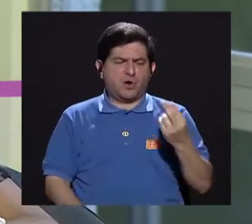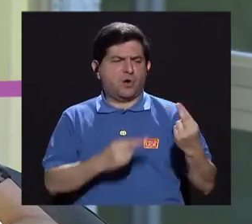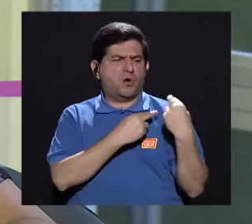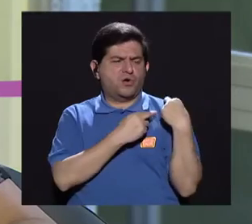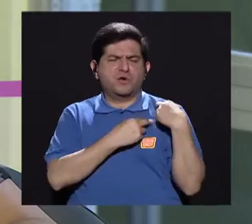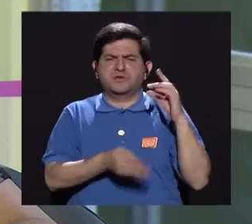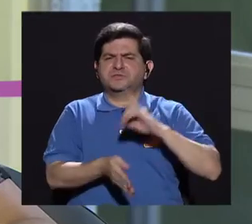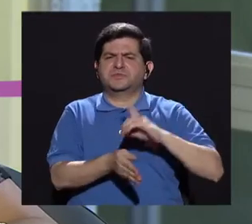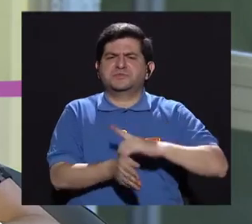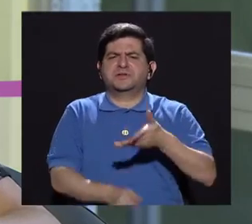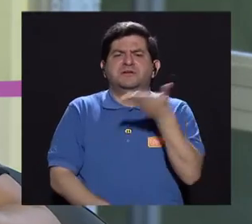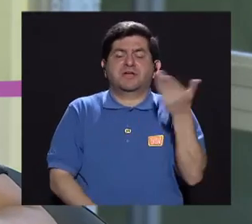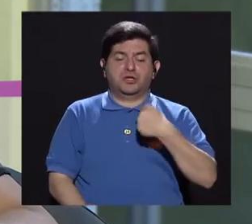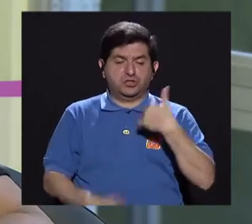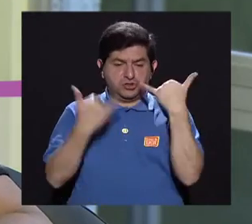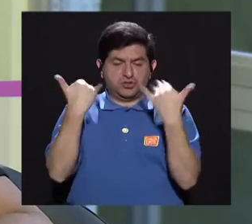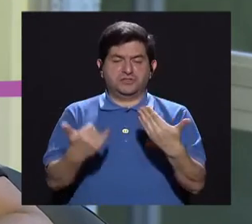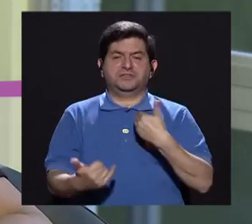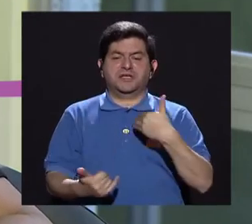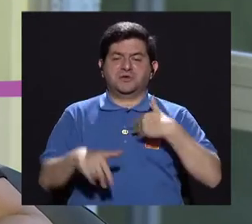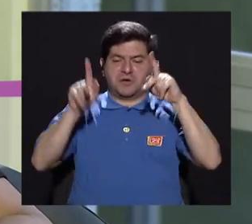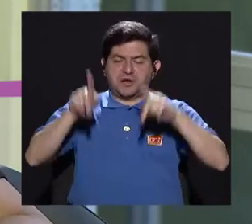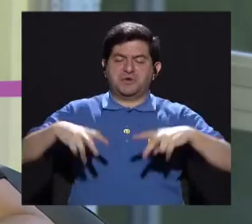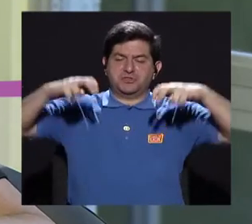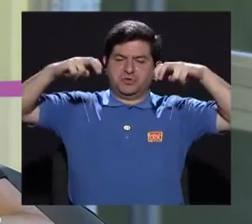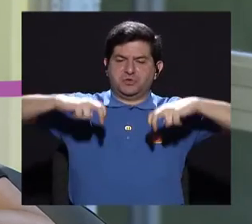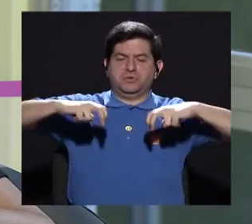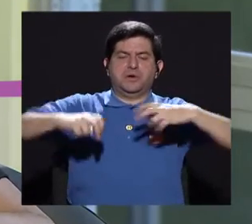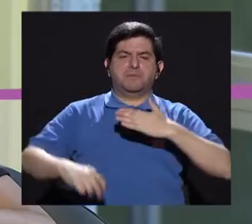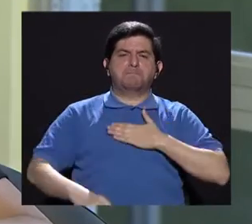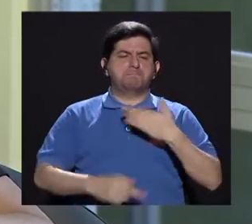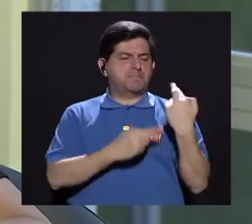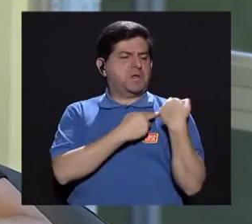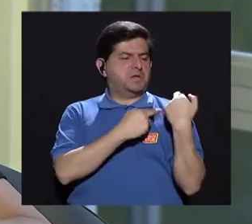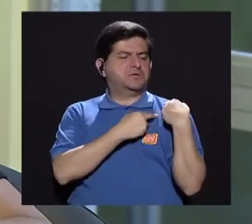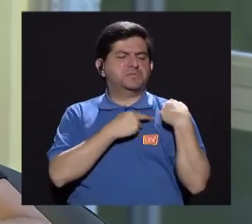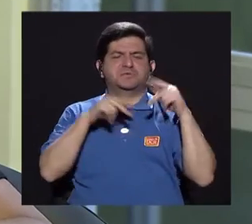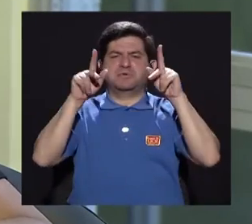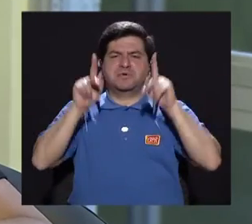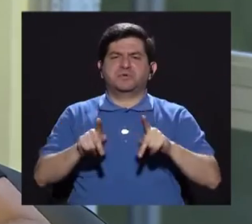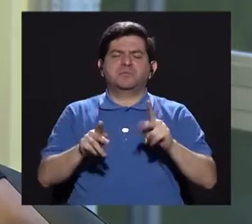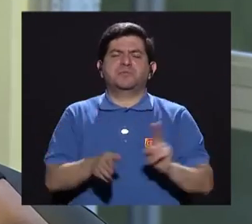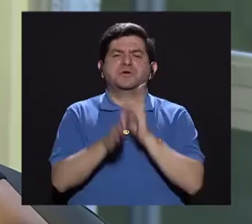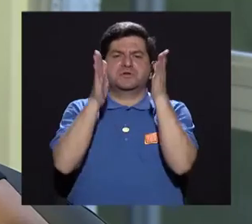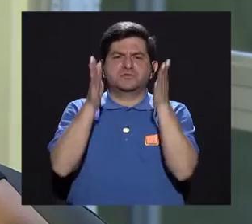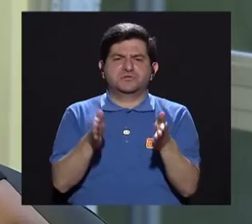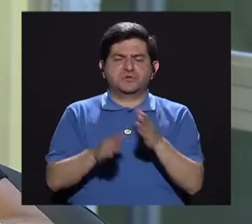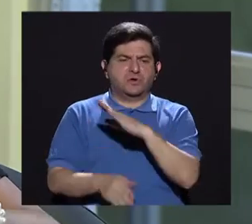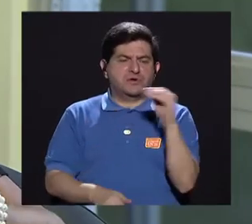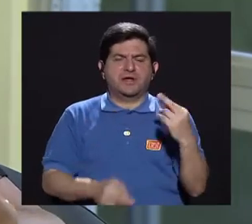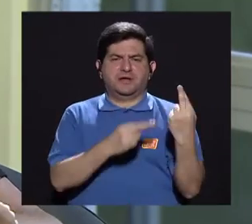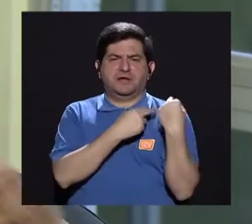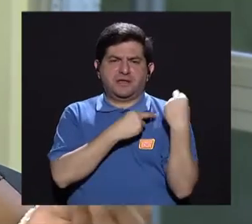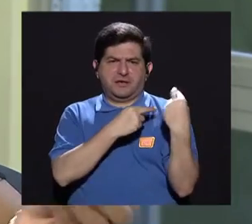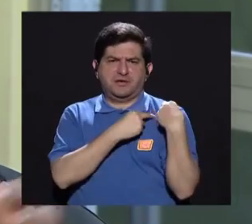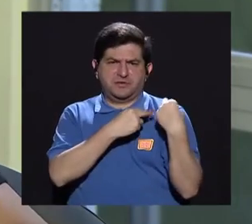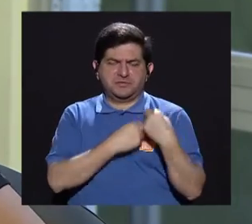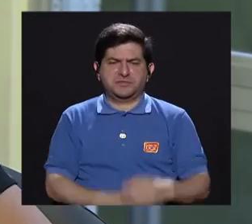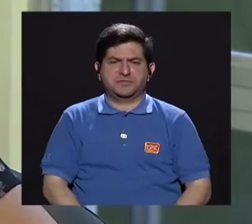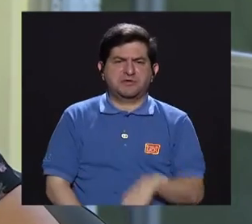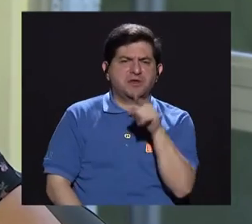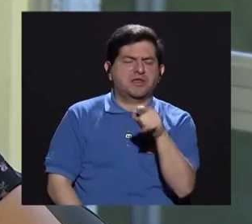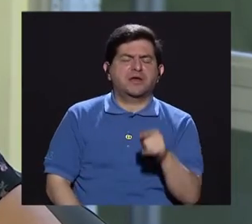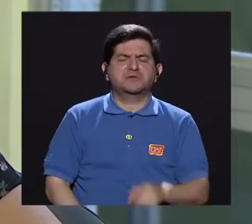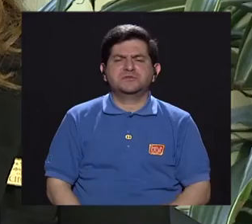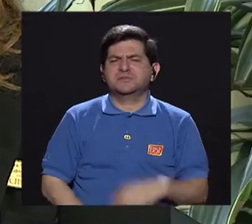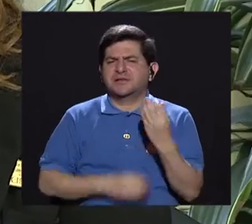es responsabilidad del médico? O cuando ya yo tengo ahí el paciente, ¿cuál es mi responsabilidad como paciente, como usuario y cuál es la responsabilidad